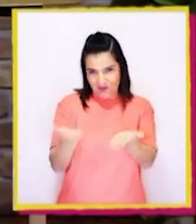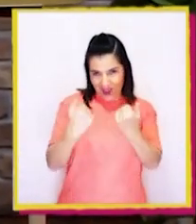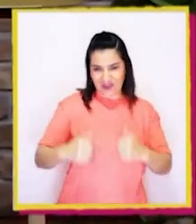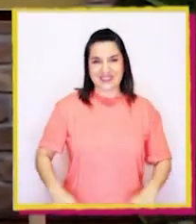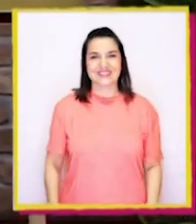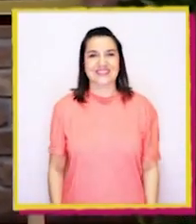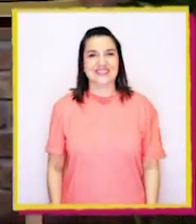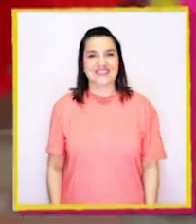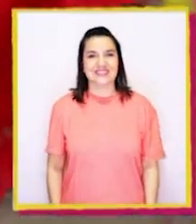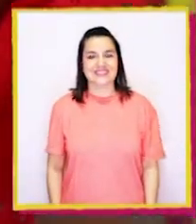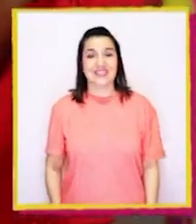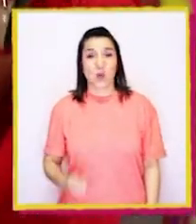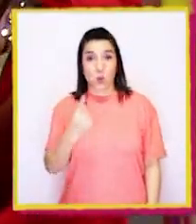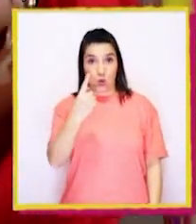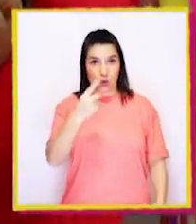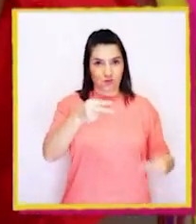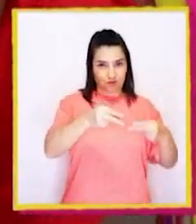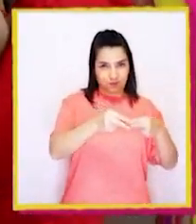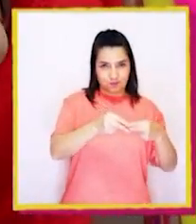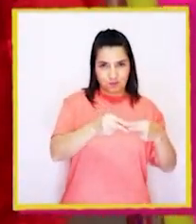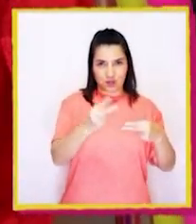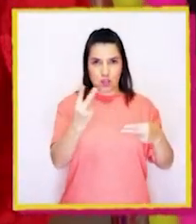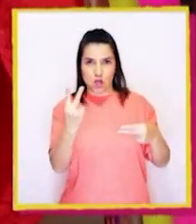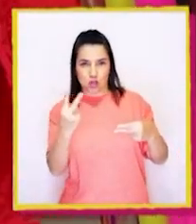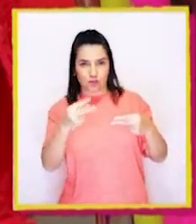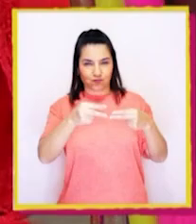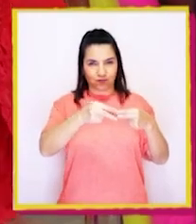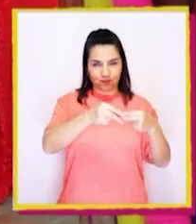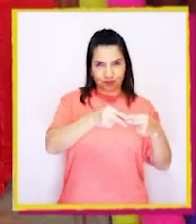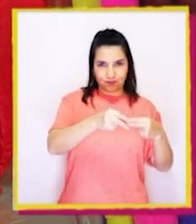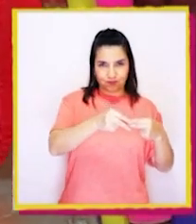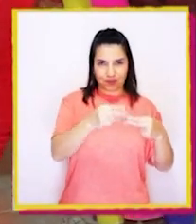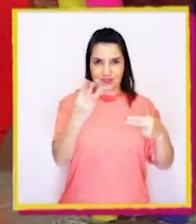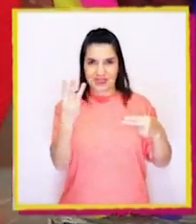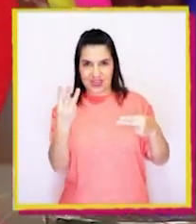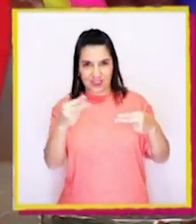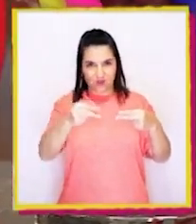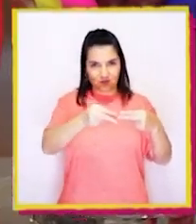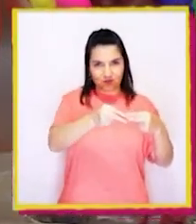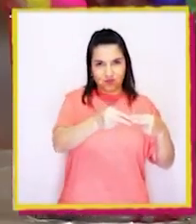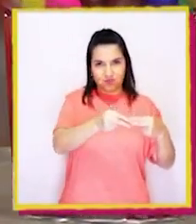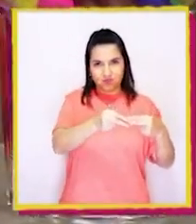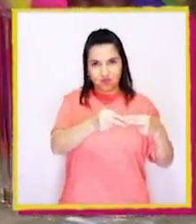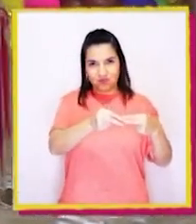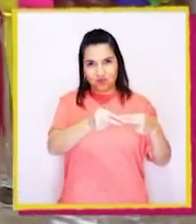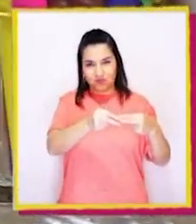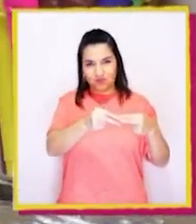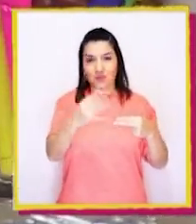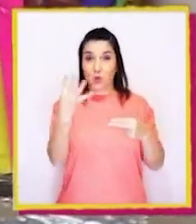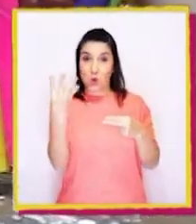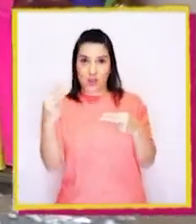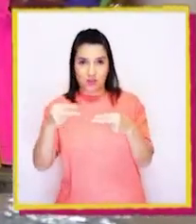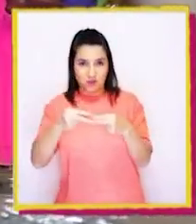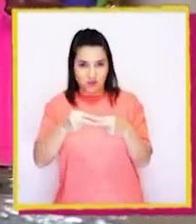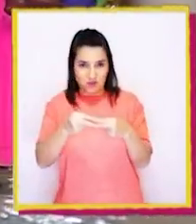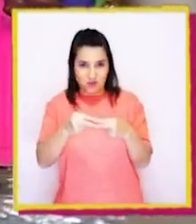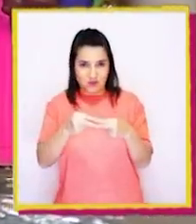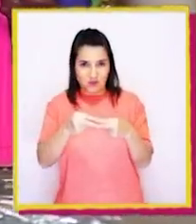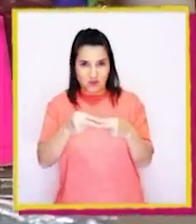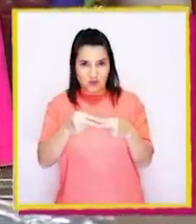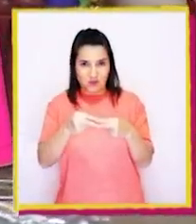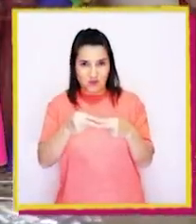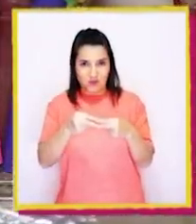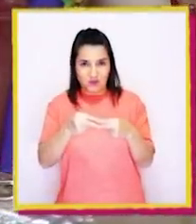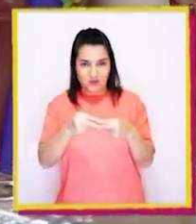Vamos a hacerlo. Uno, dos, tres, cuatro,